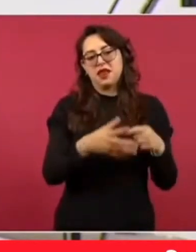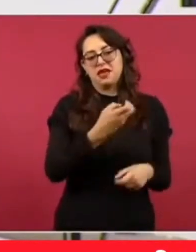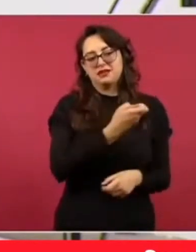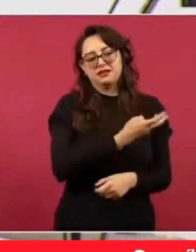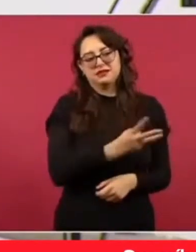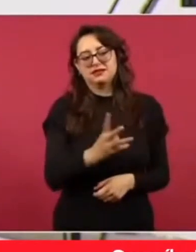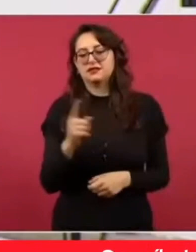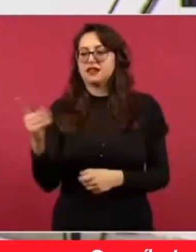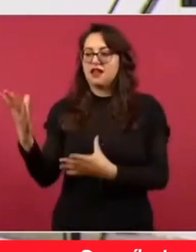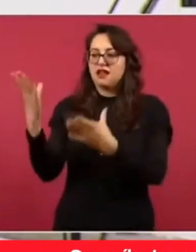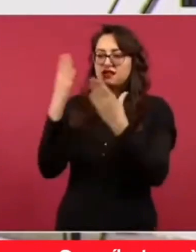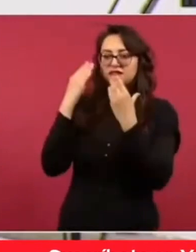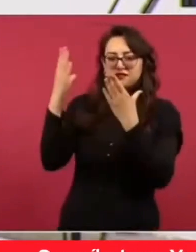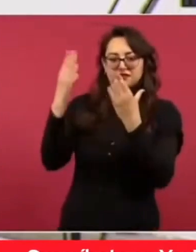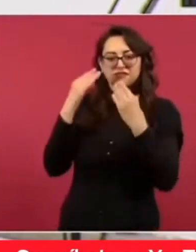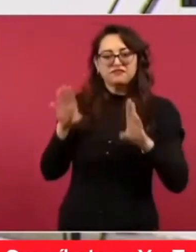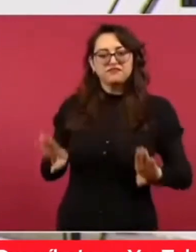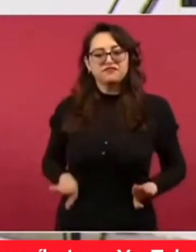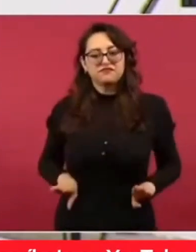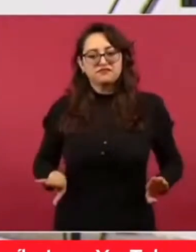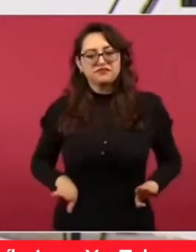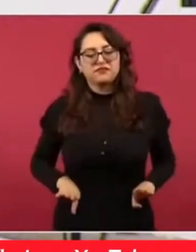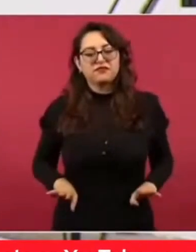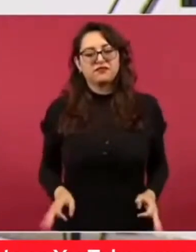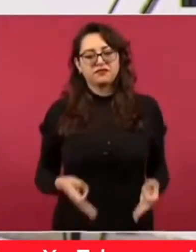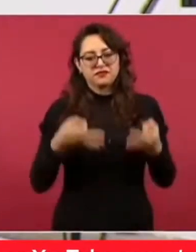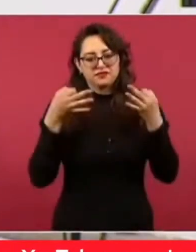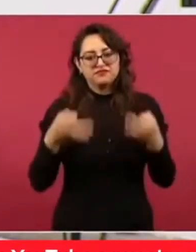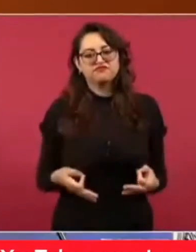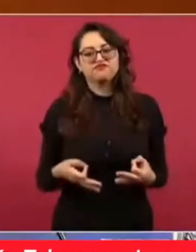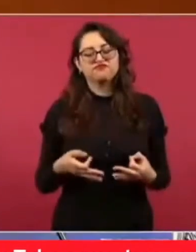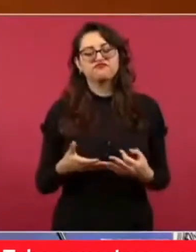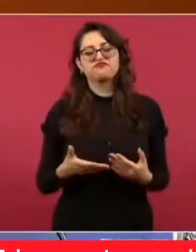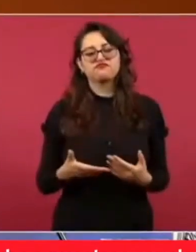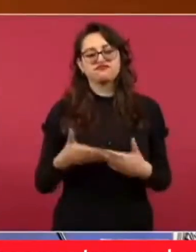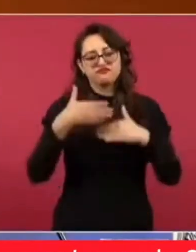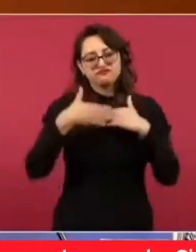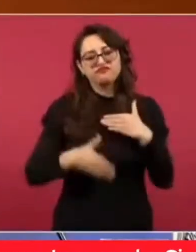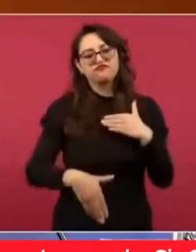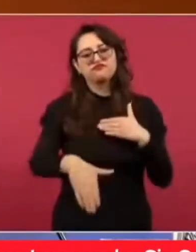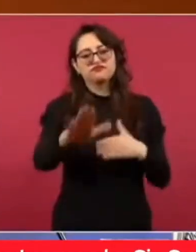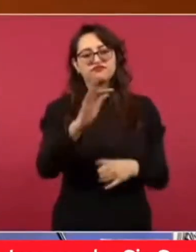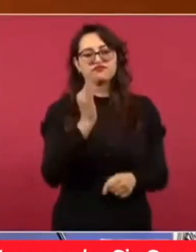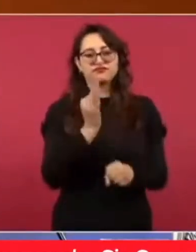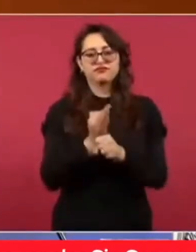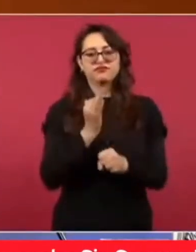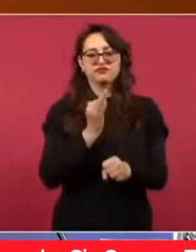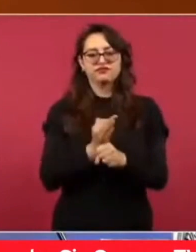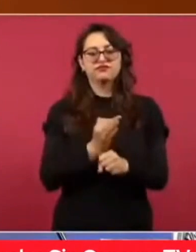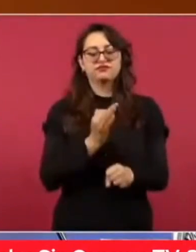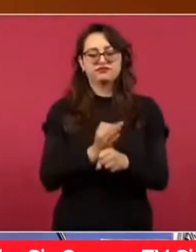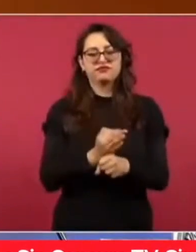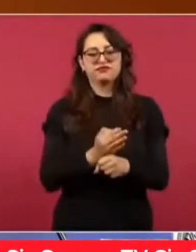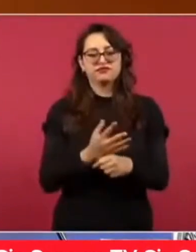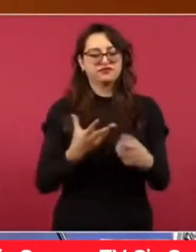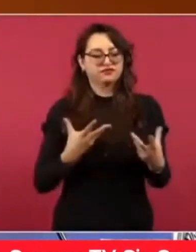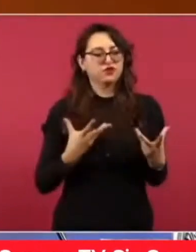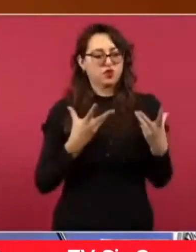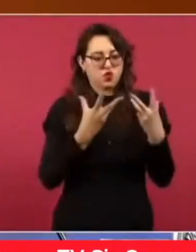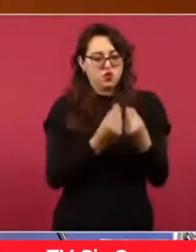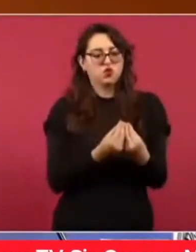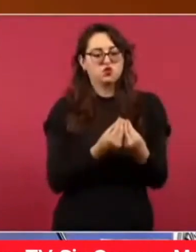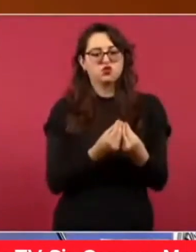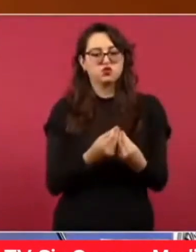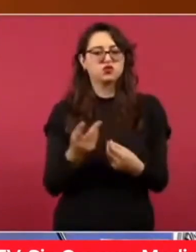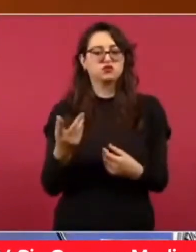en valores. Sento las bases para que ellas y yo en este momento militemos del lado